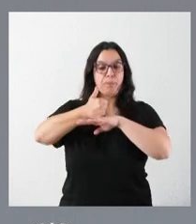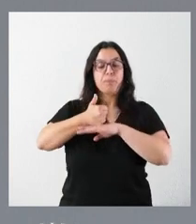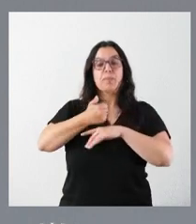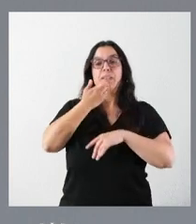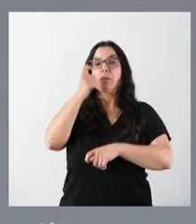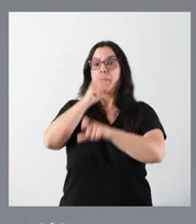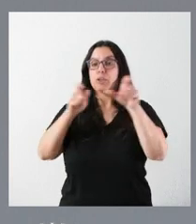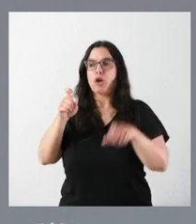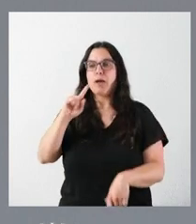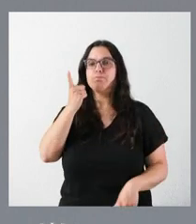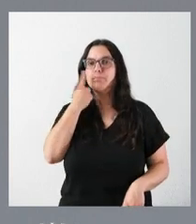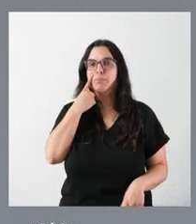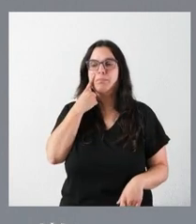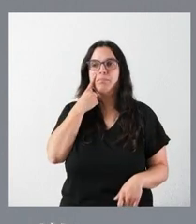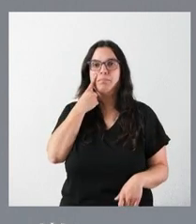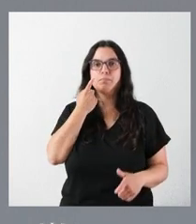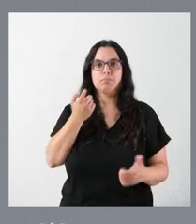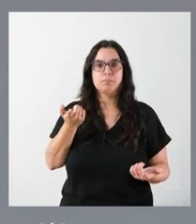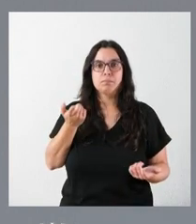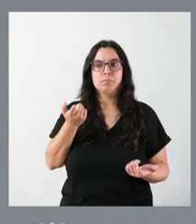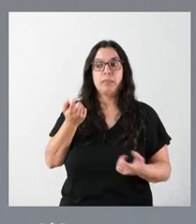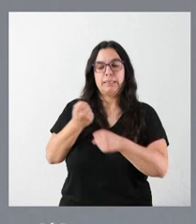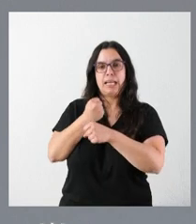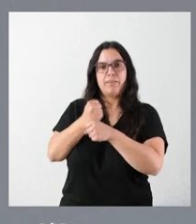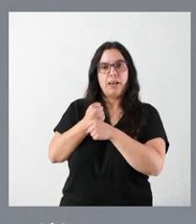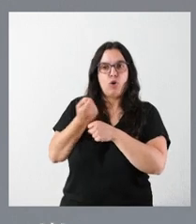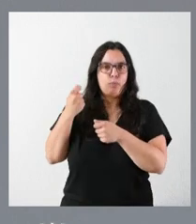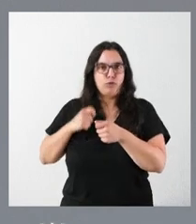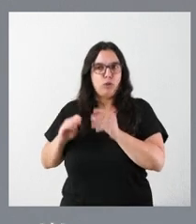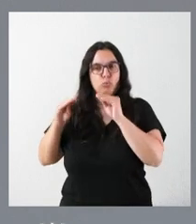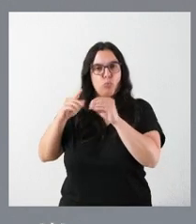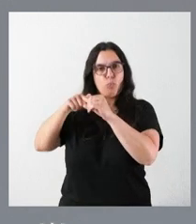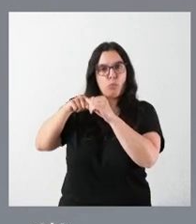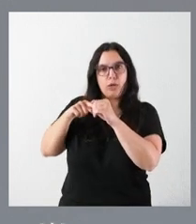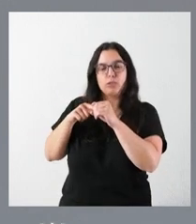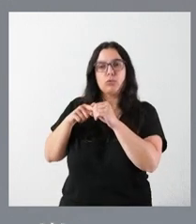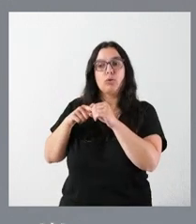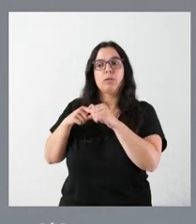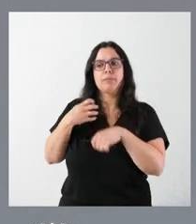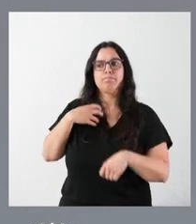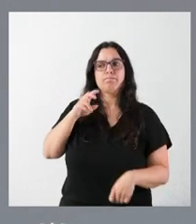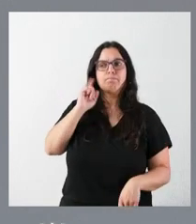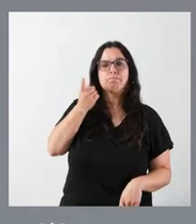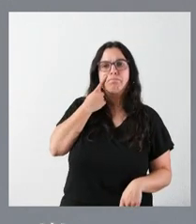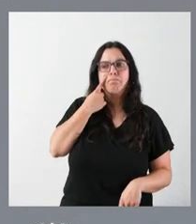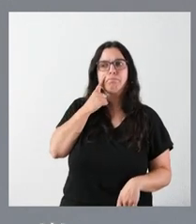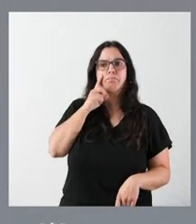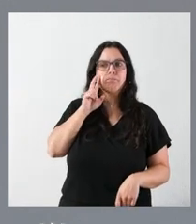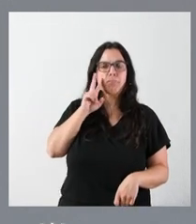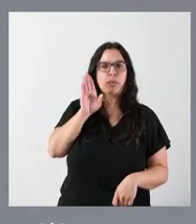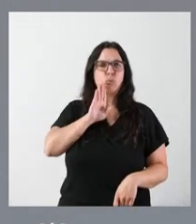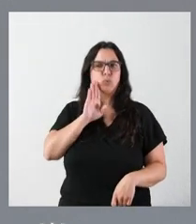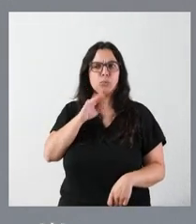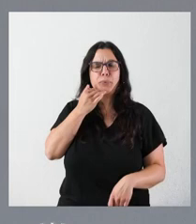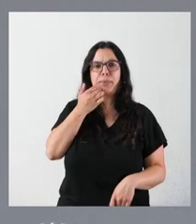obtenido información en el contexto laboral o profesional que afecte, en este caso, a la Administración general de la comunidad de Castilla y